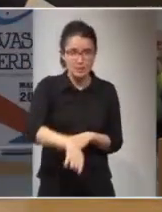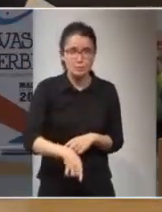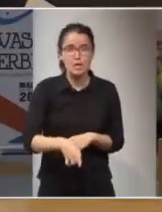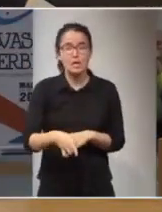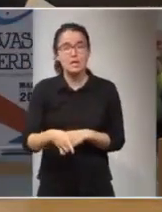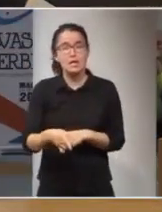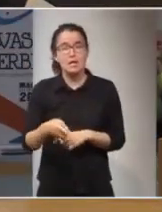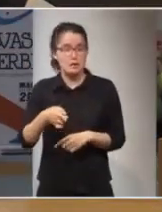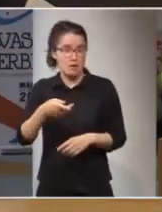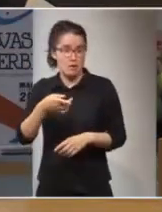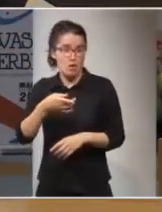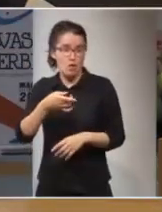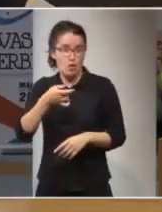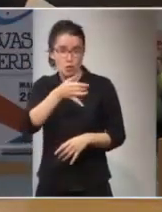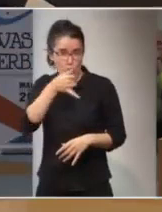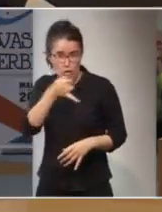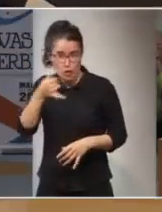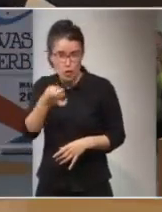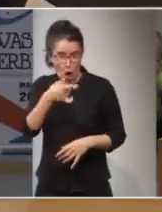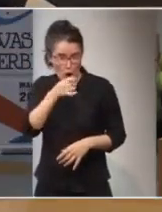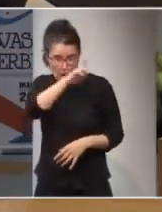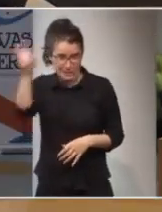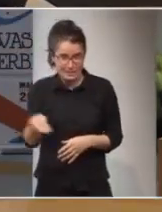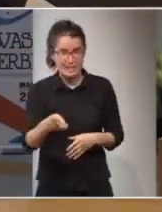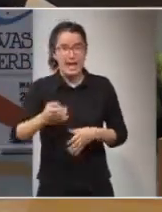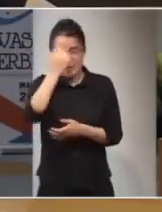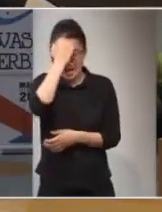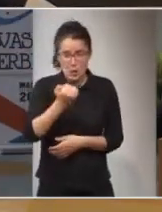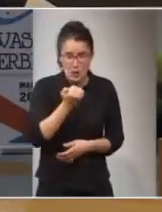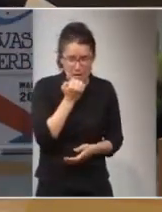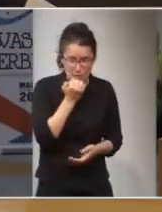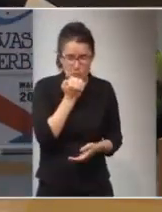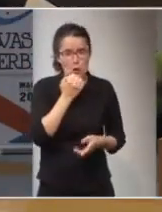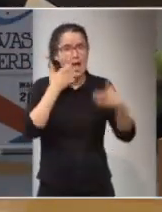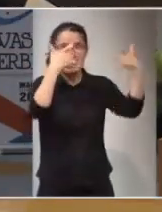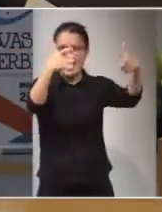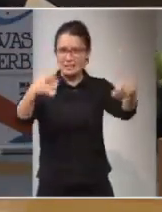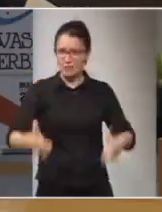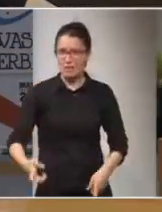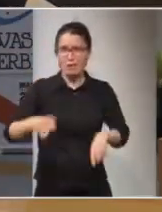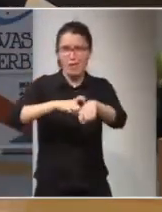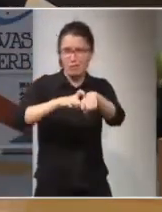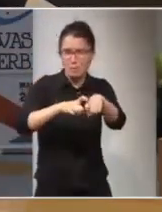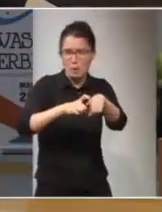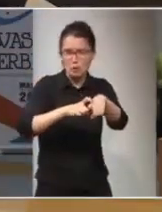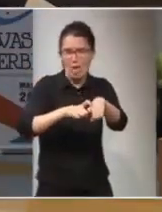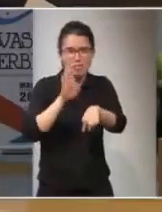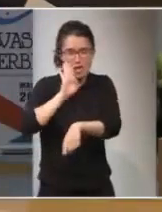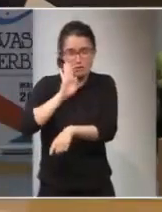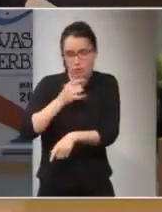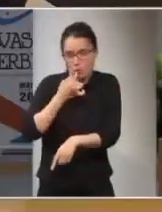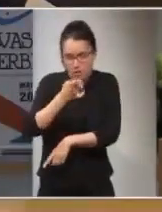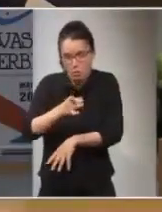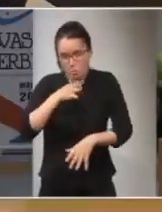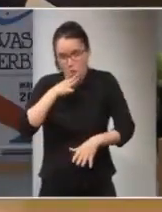el narcotráfico, el terrorismo. No voy a entrar en la clasificación de tipos de delitos porque sería